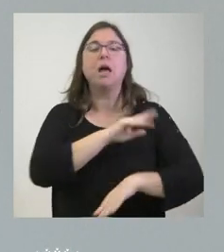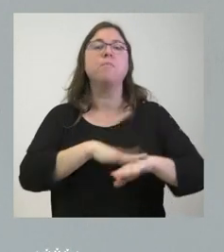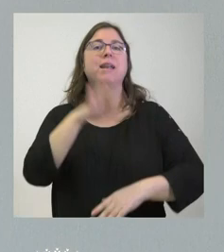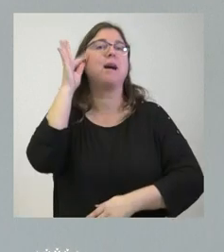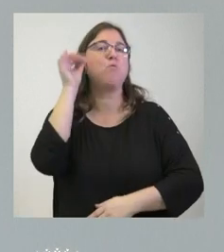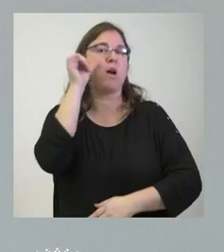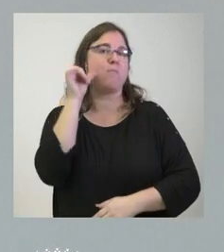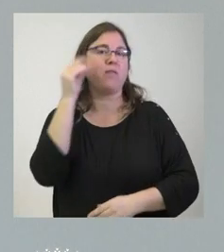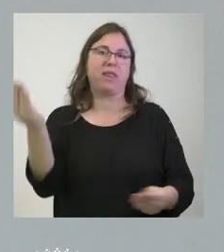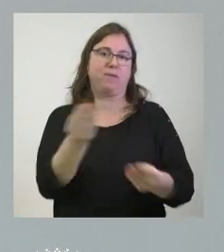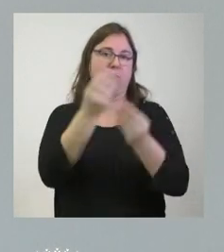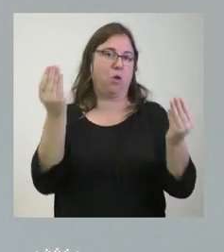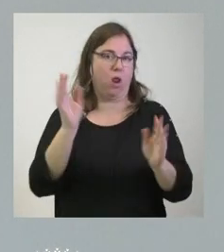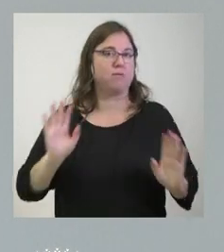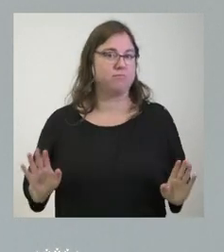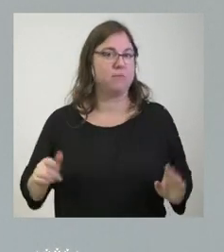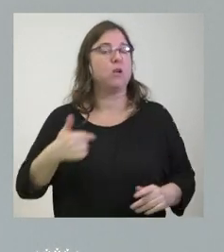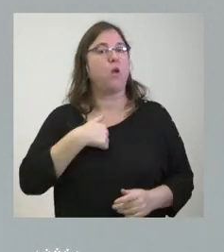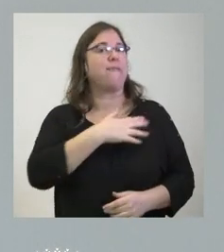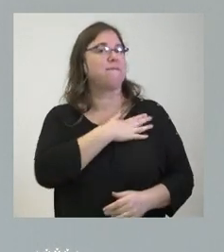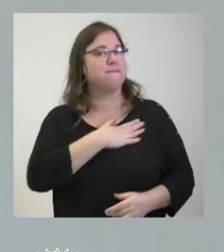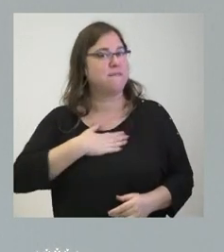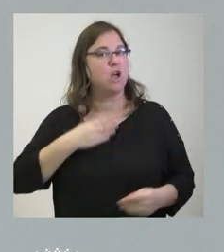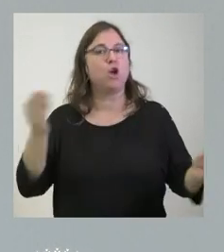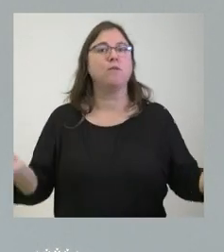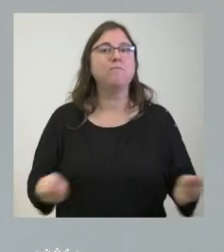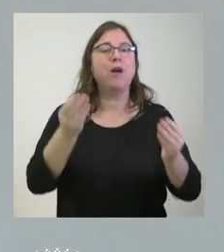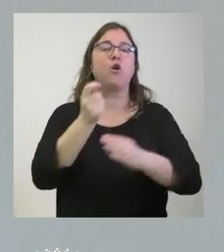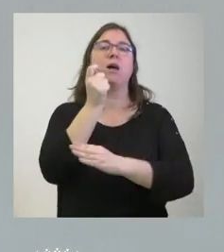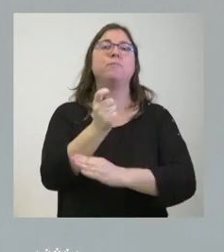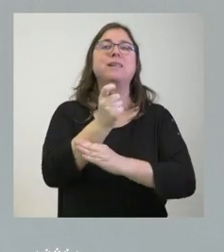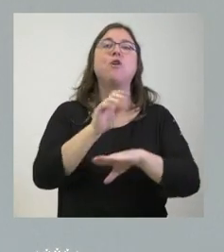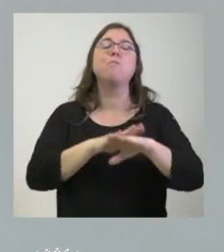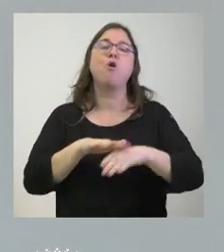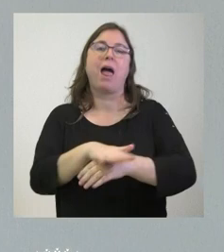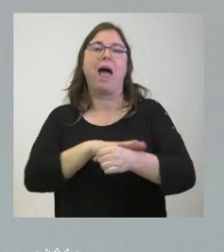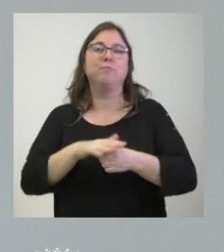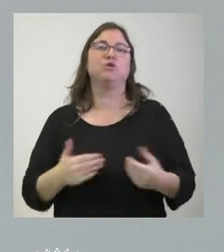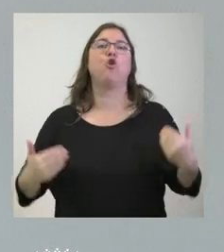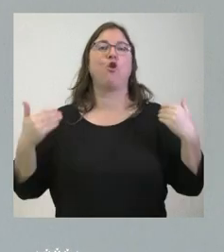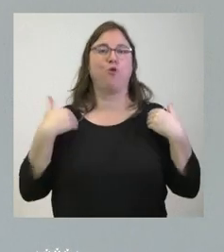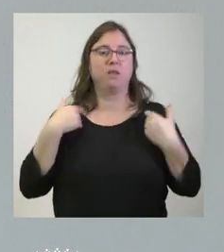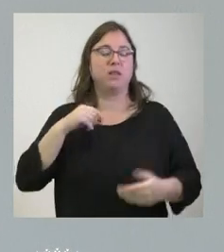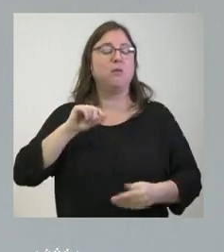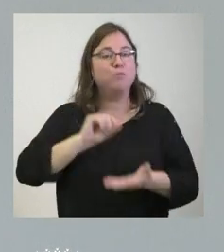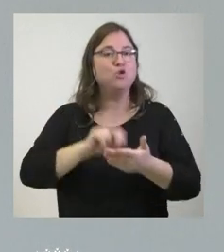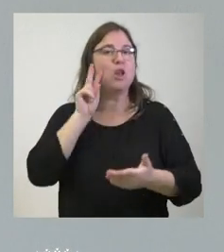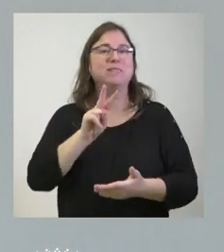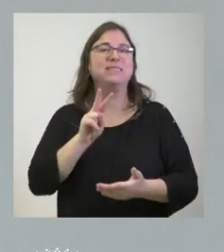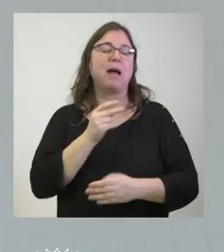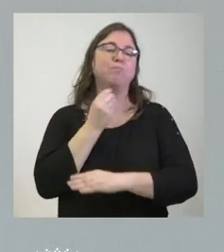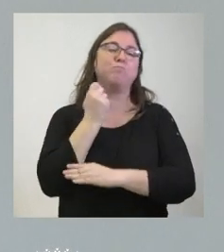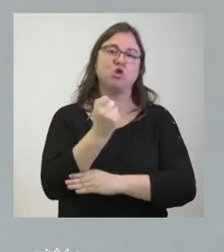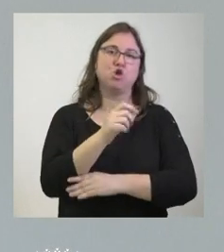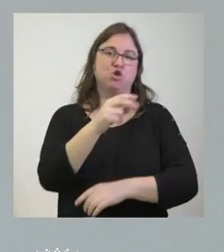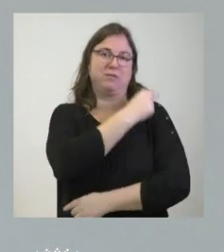y ese punto de vista nuestra idea es mejorar esas prestaciones porque está en el ámbito de nuestras competencias desde el punto de vista de la prestación sanitaria y mejorar la